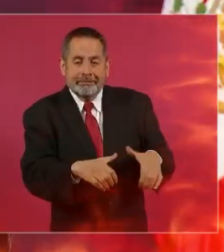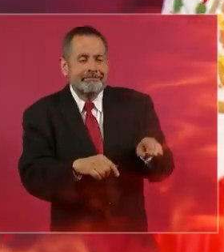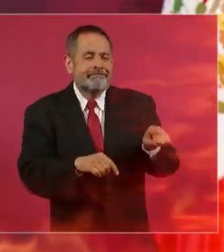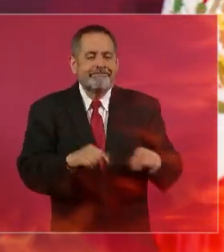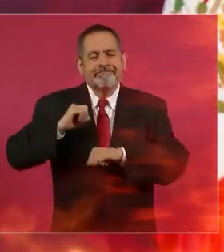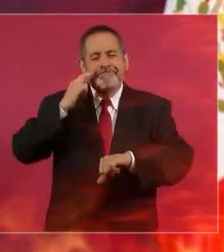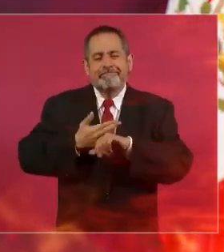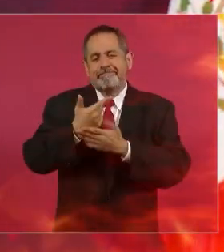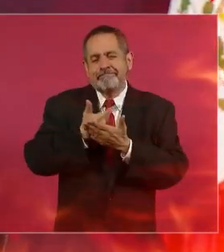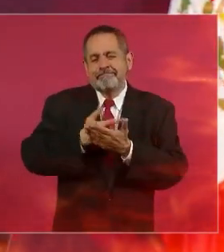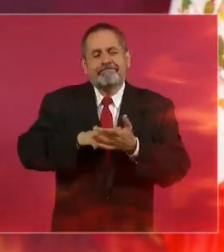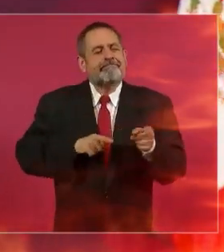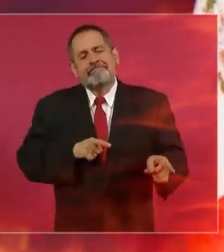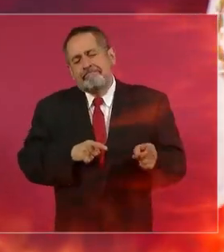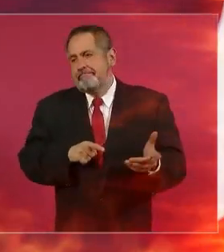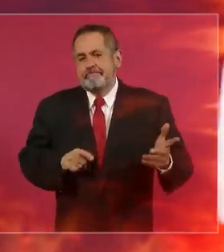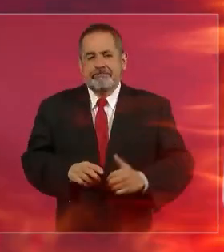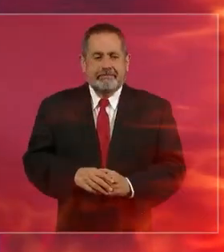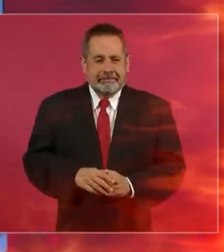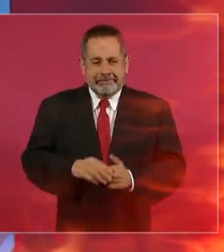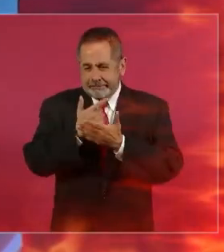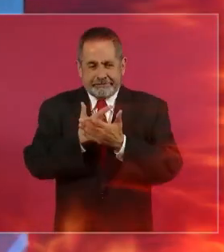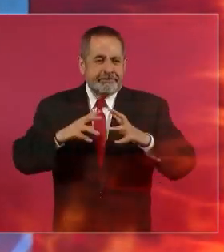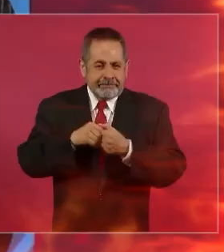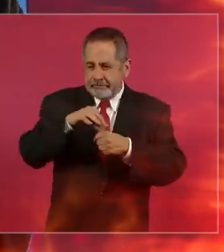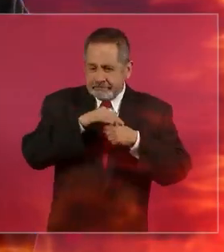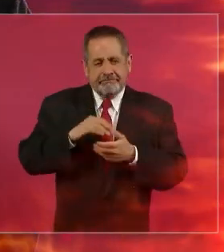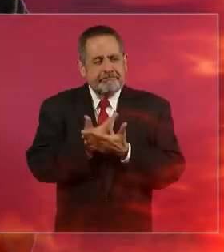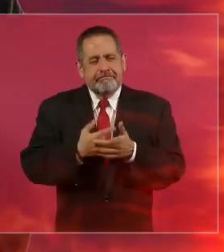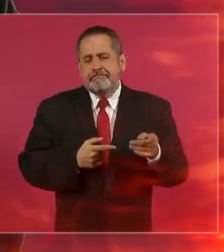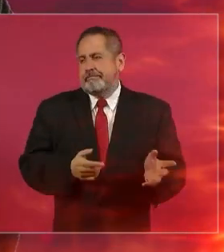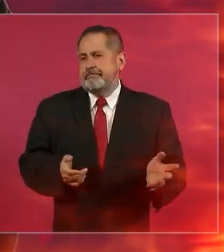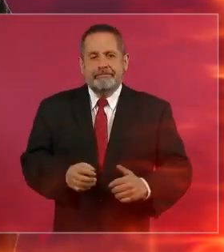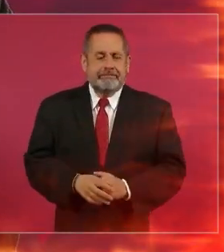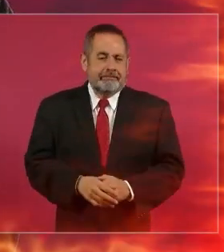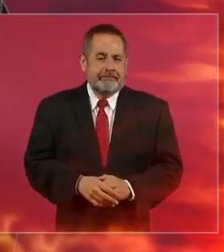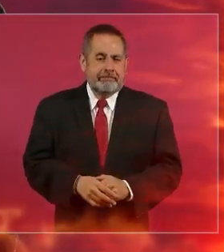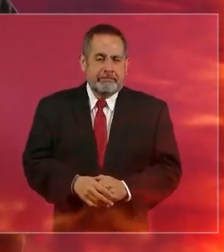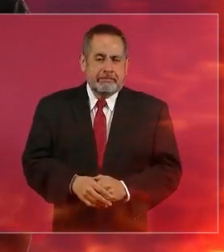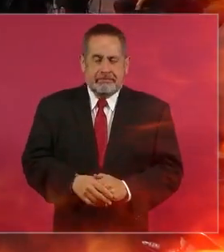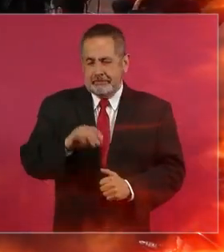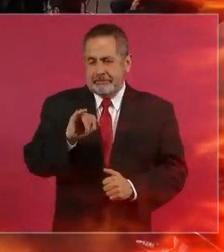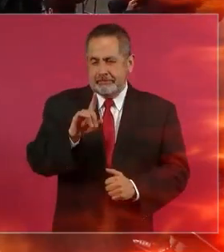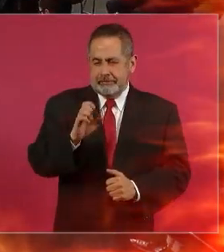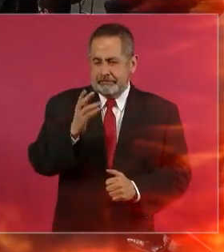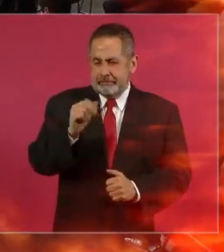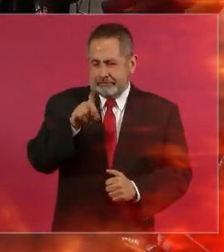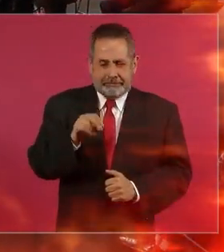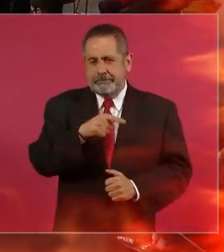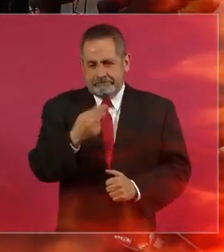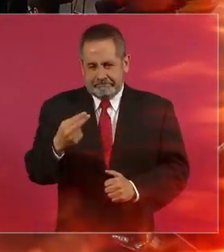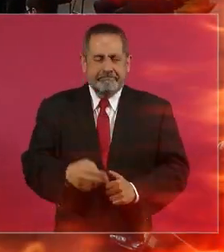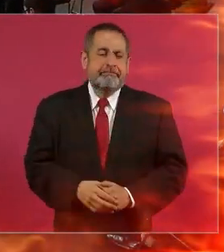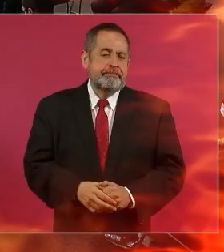documento a mí lo que me parece extraño es que ante un fraude como este existe evidencia